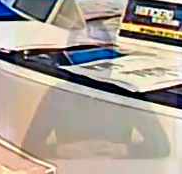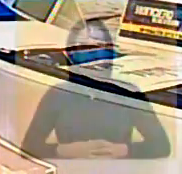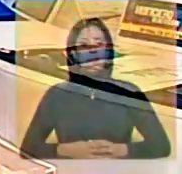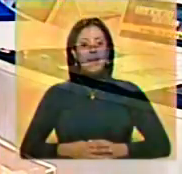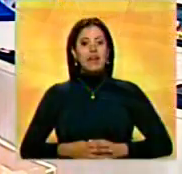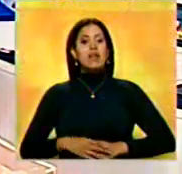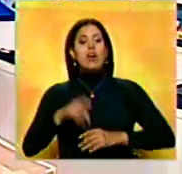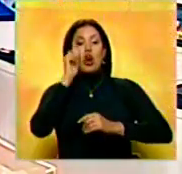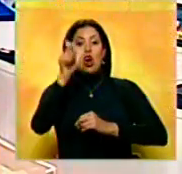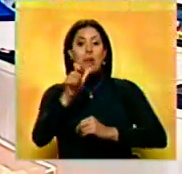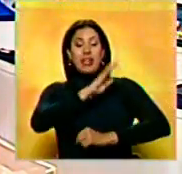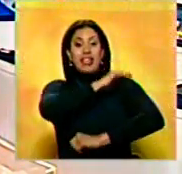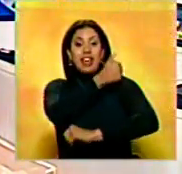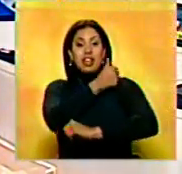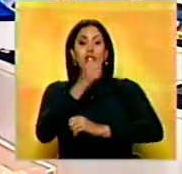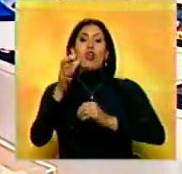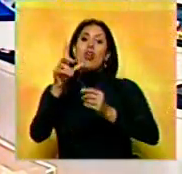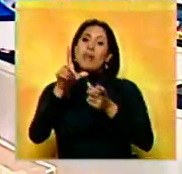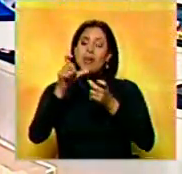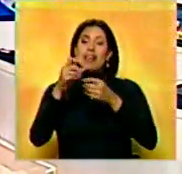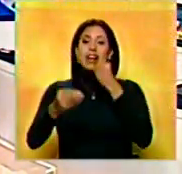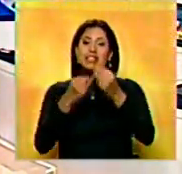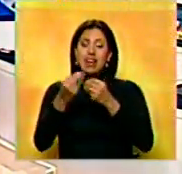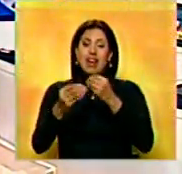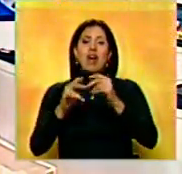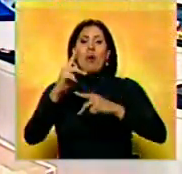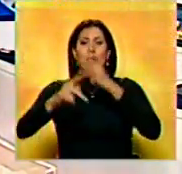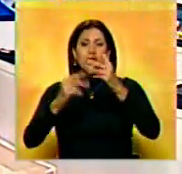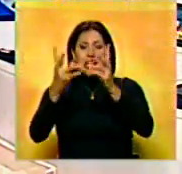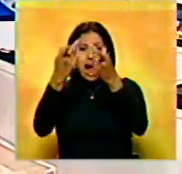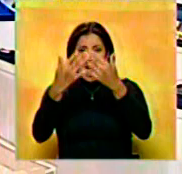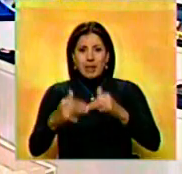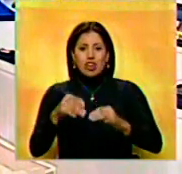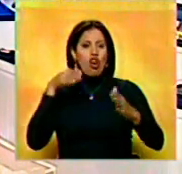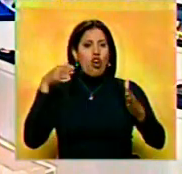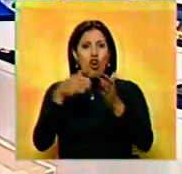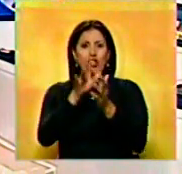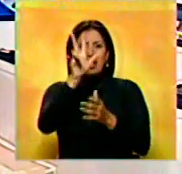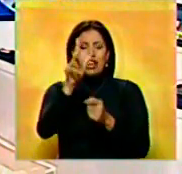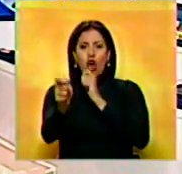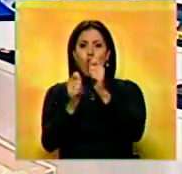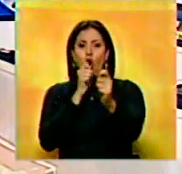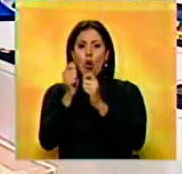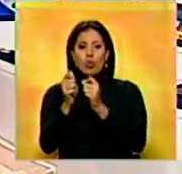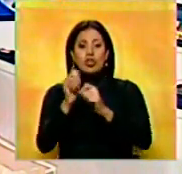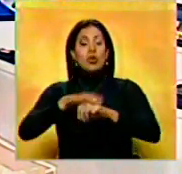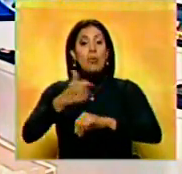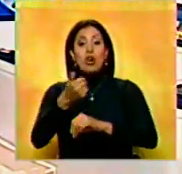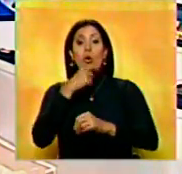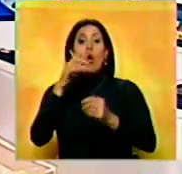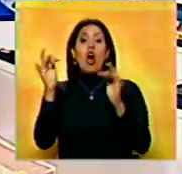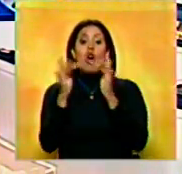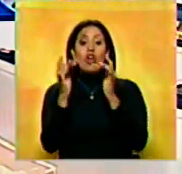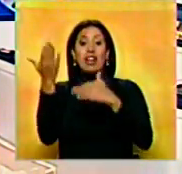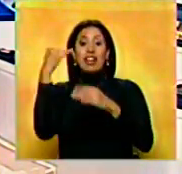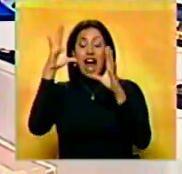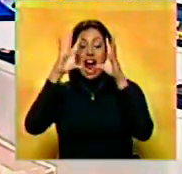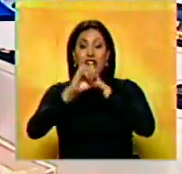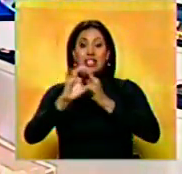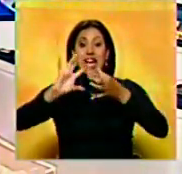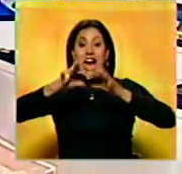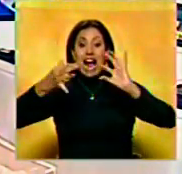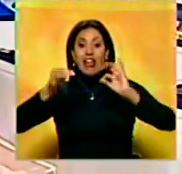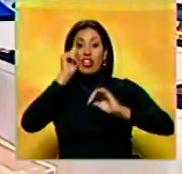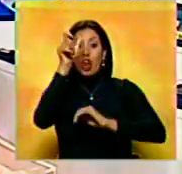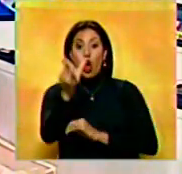Pedro Maldonado, director de Conatel, anunció procedimientos administrativos contra tres medios de comunicación por no haber transmitido anoche la cadena